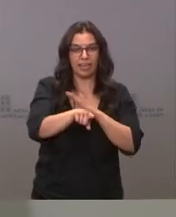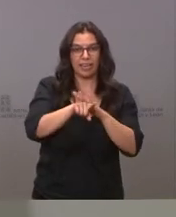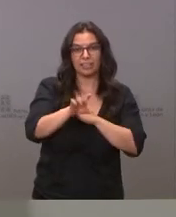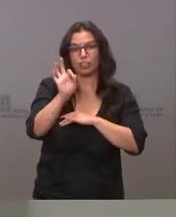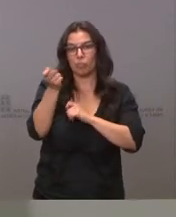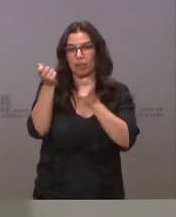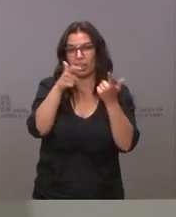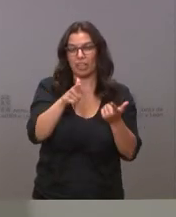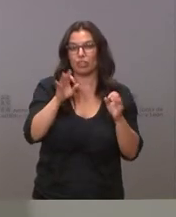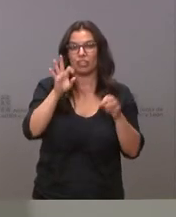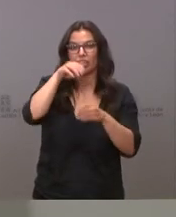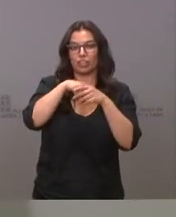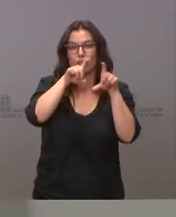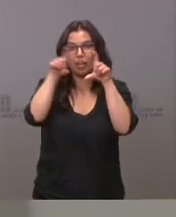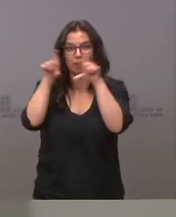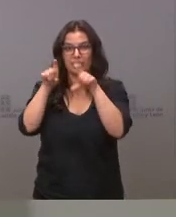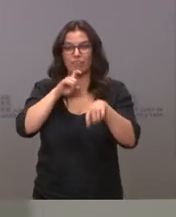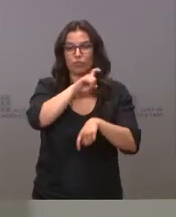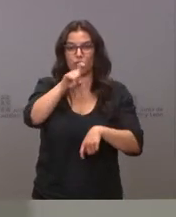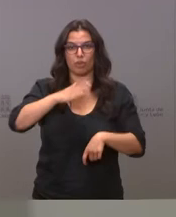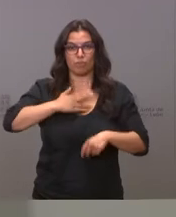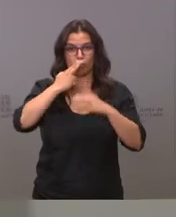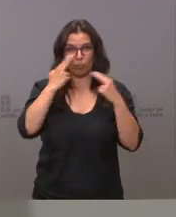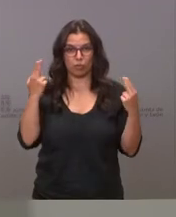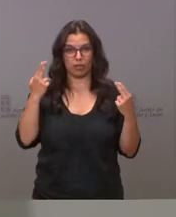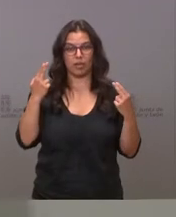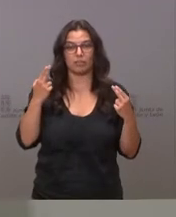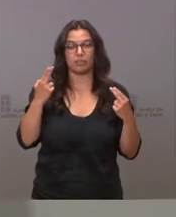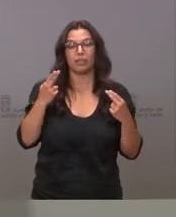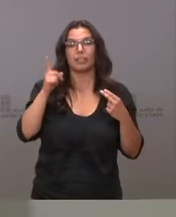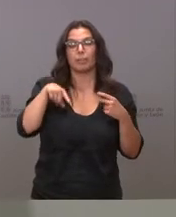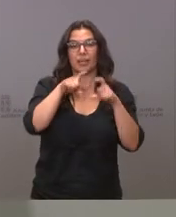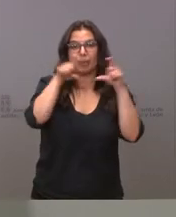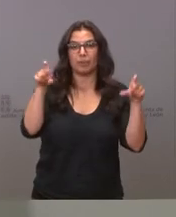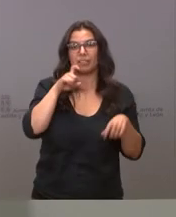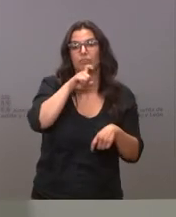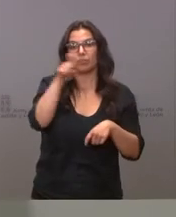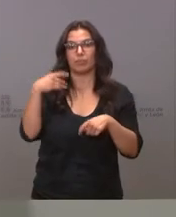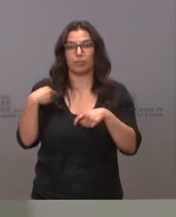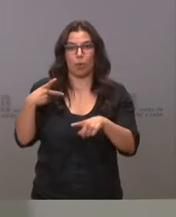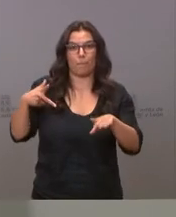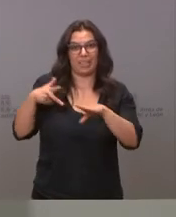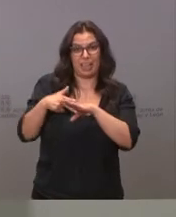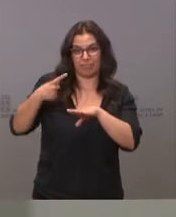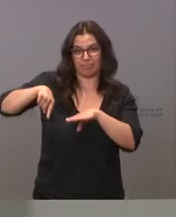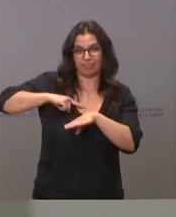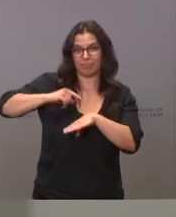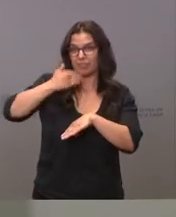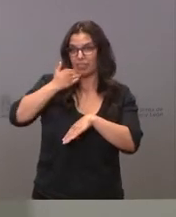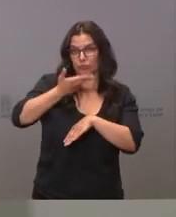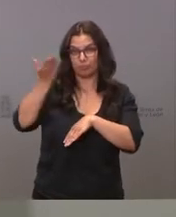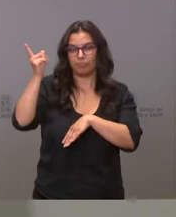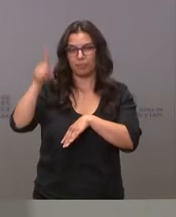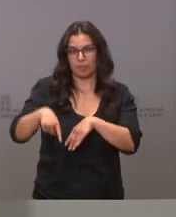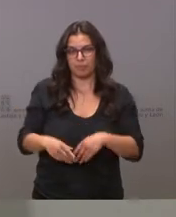asimilados de las empresas y fundaciones públicas de las empresas y fundaciones participadas de cualquier otra entidad.